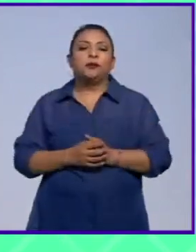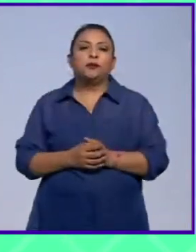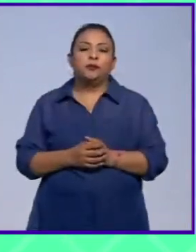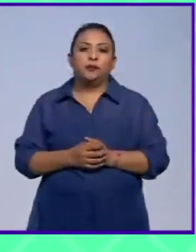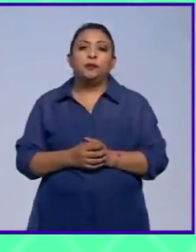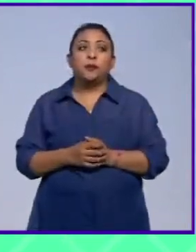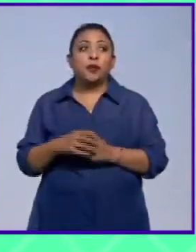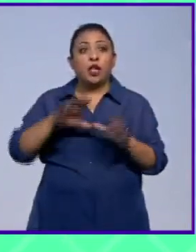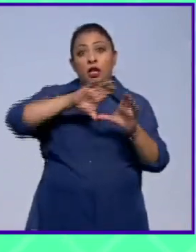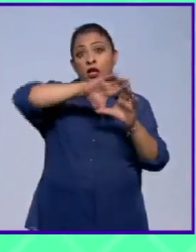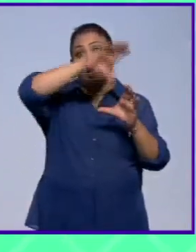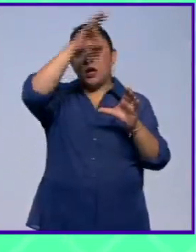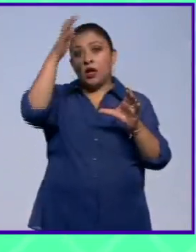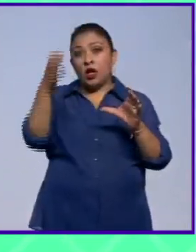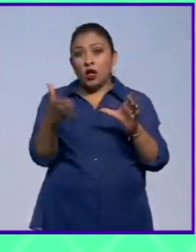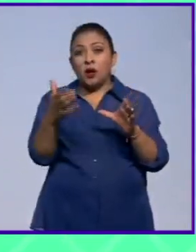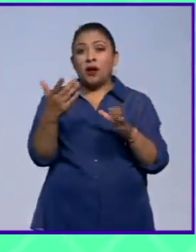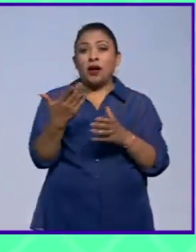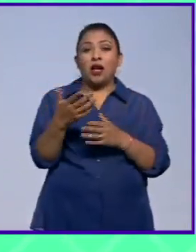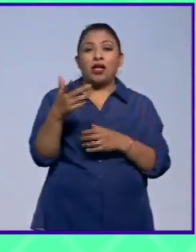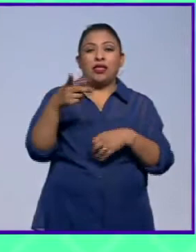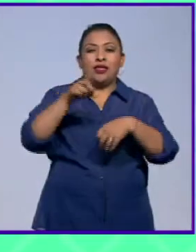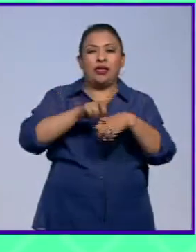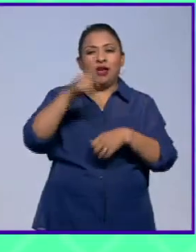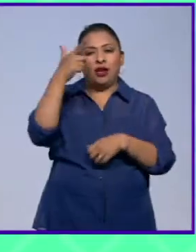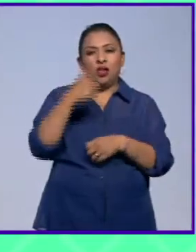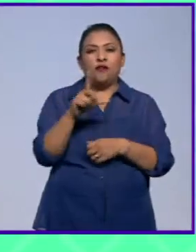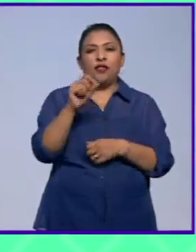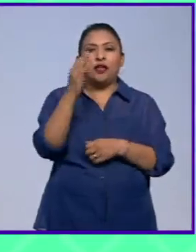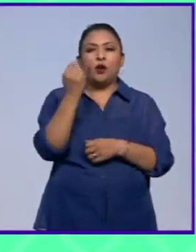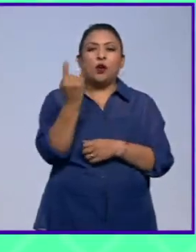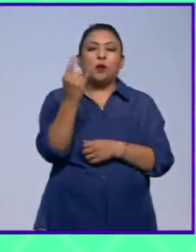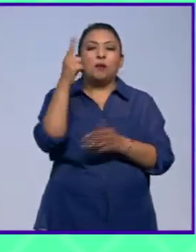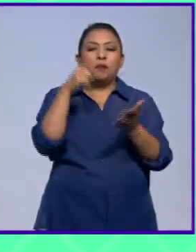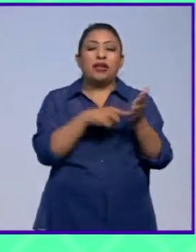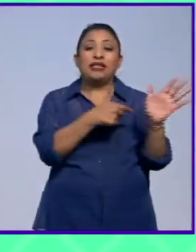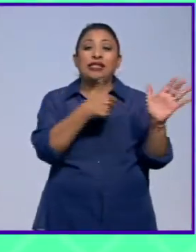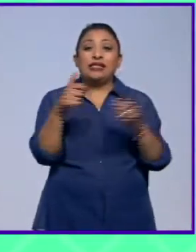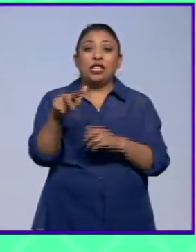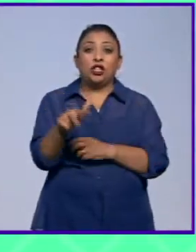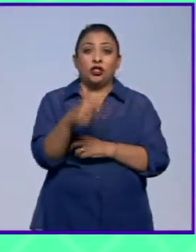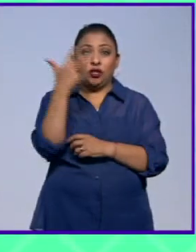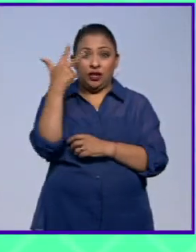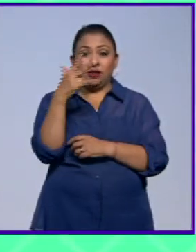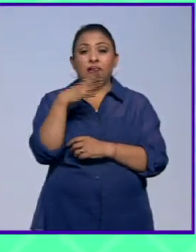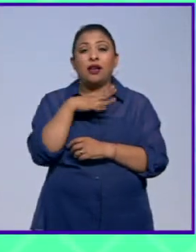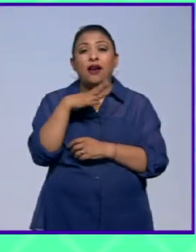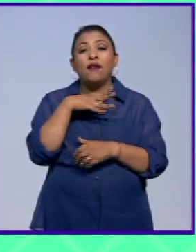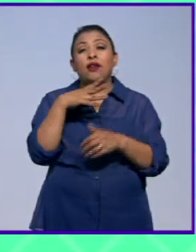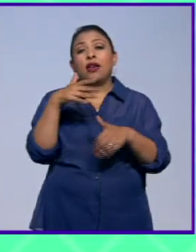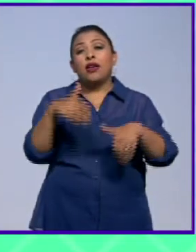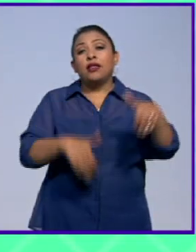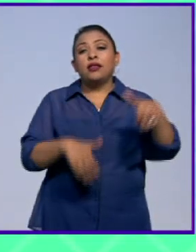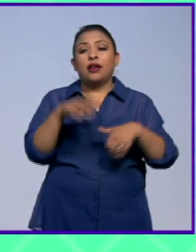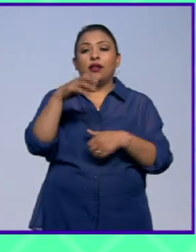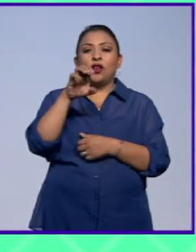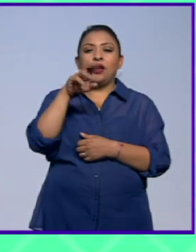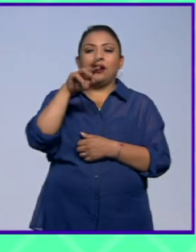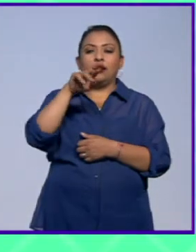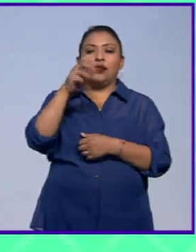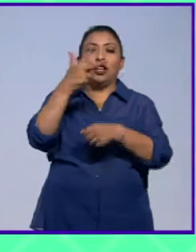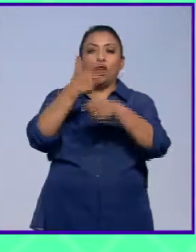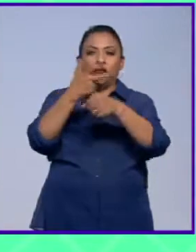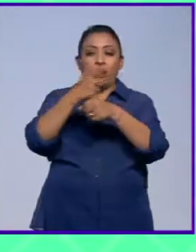el globo se incendió por completo la noche del 29 de junio de 1613 cuando se representaba la obra Enrique VIII